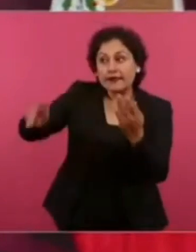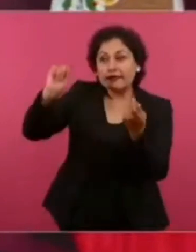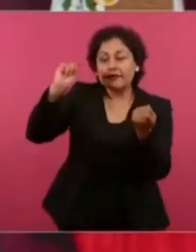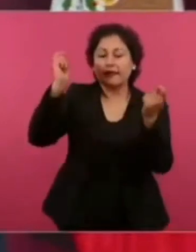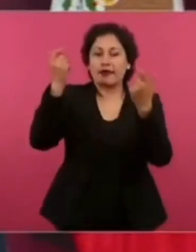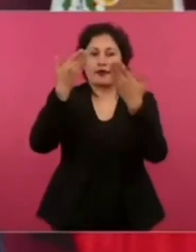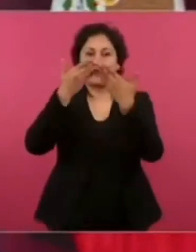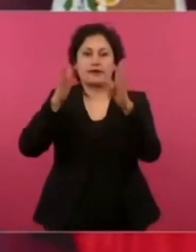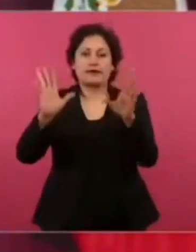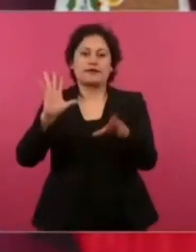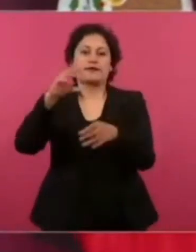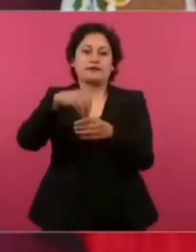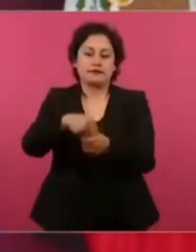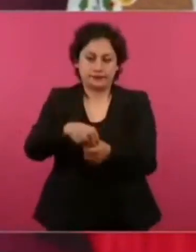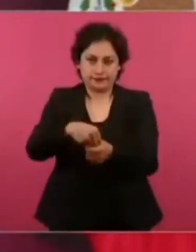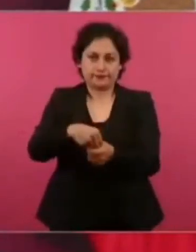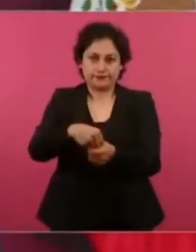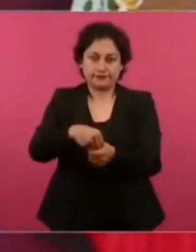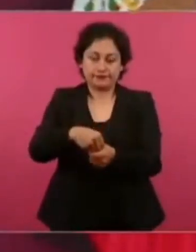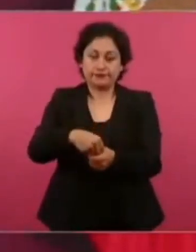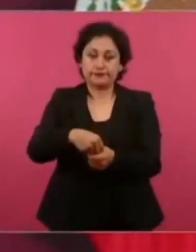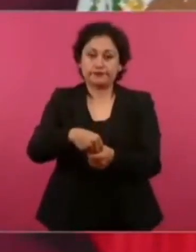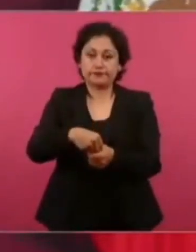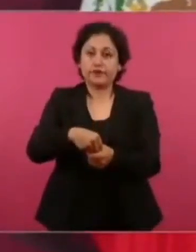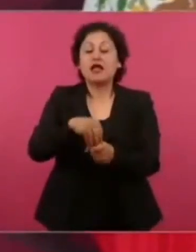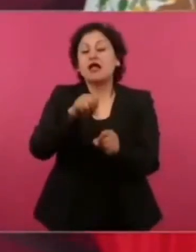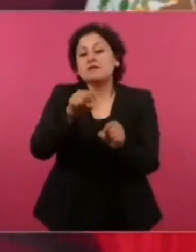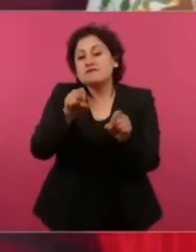libreros, libreros,